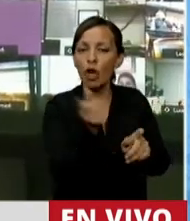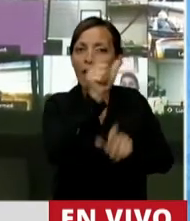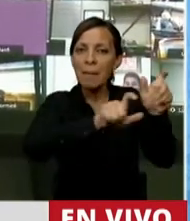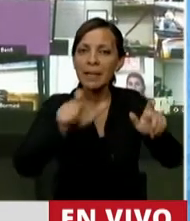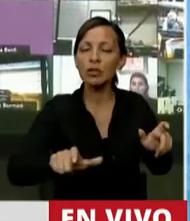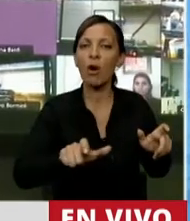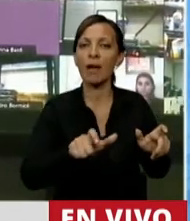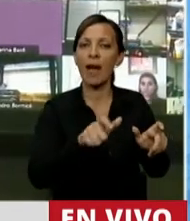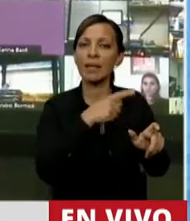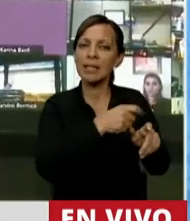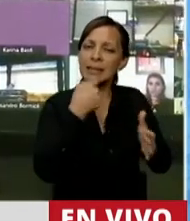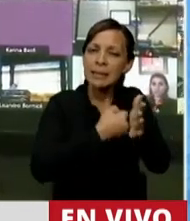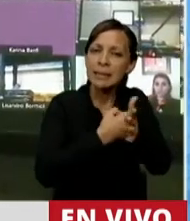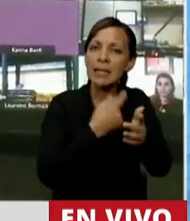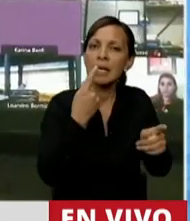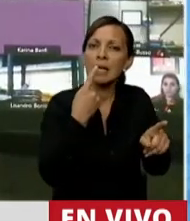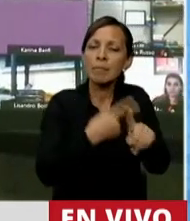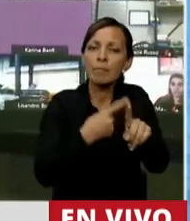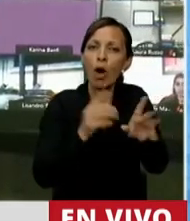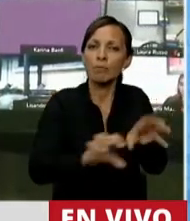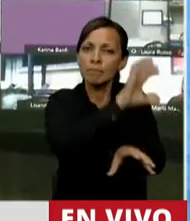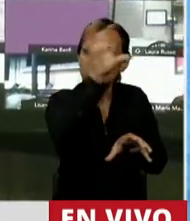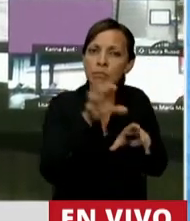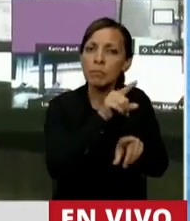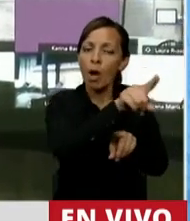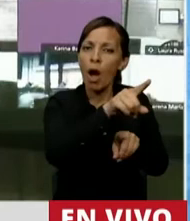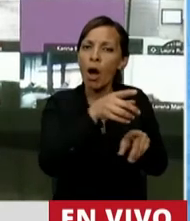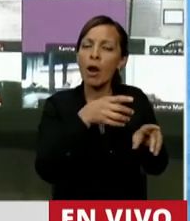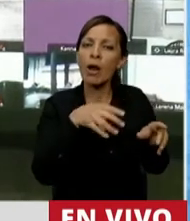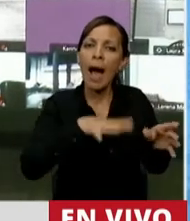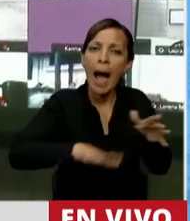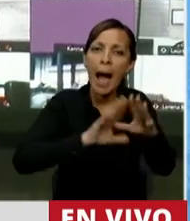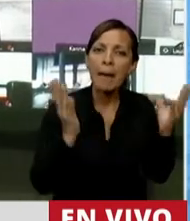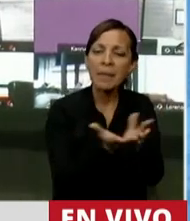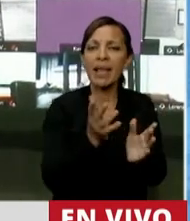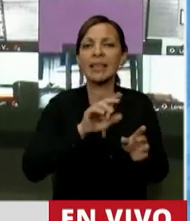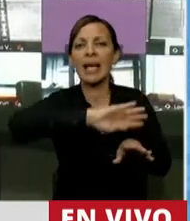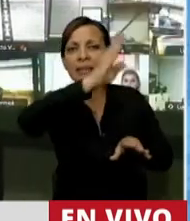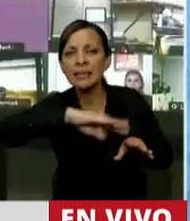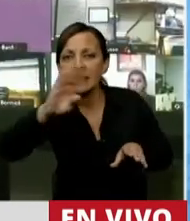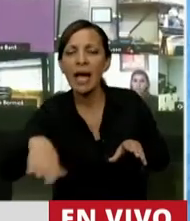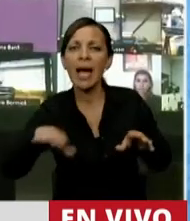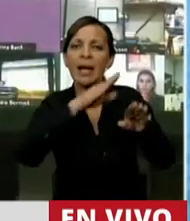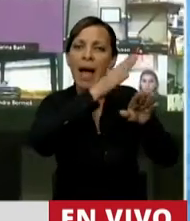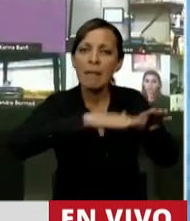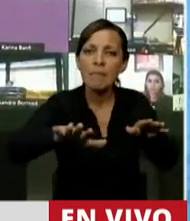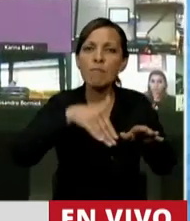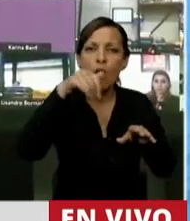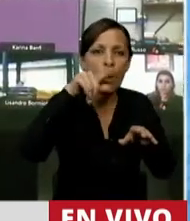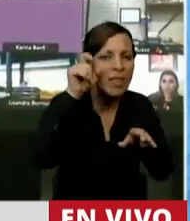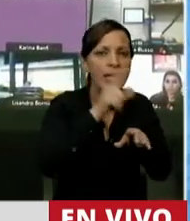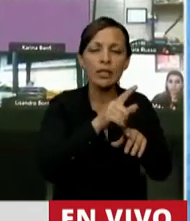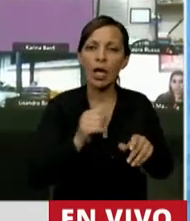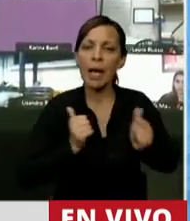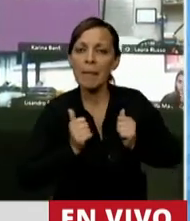personas que pelean por el interior profundo, que pelean por nuestro ambiente, por nuestra sierra, por nuestro monte, y que están esperando una